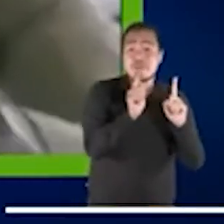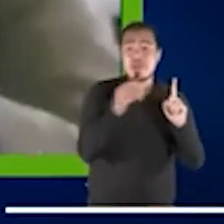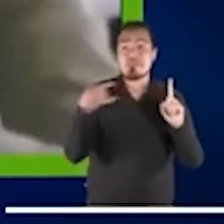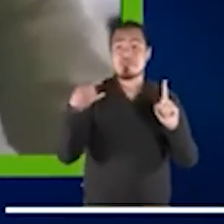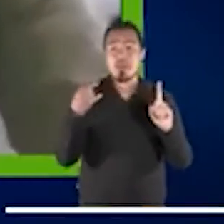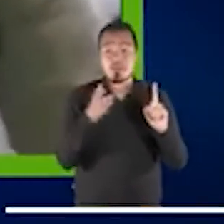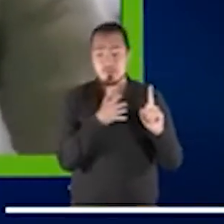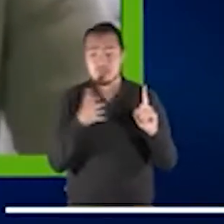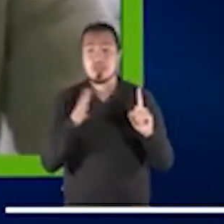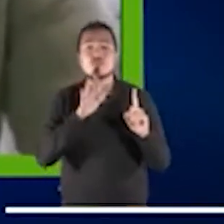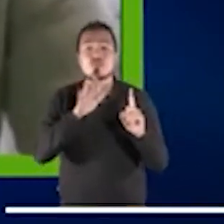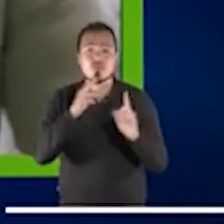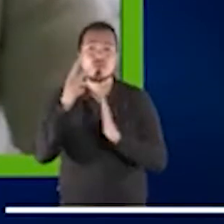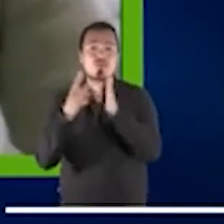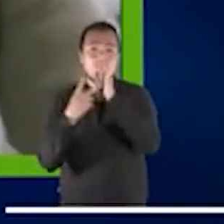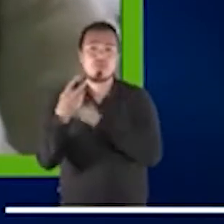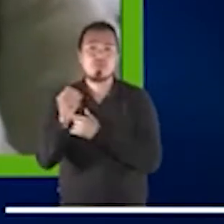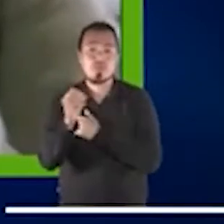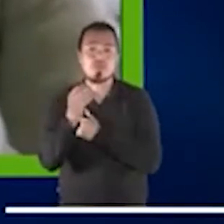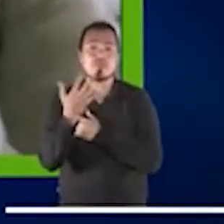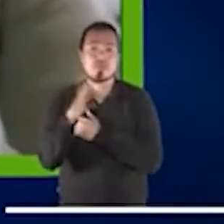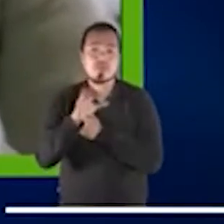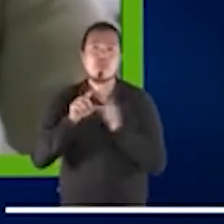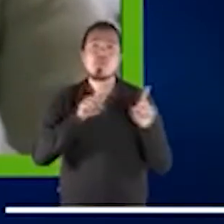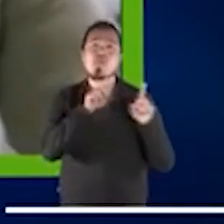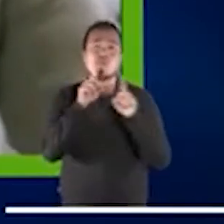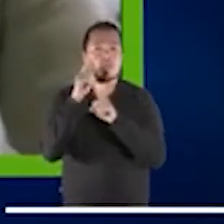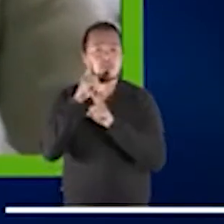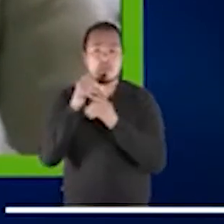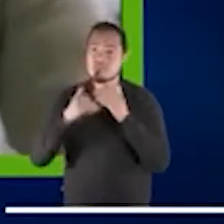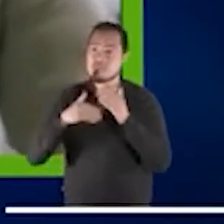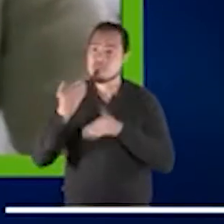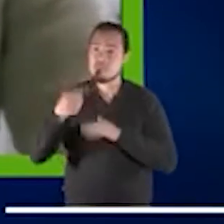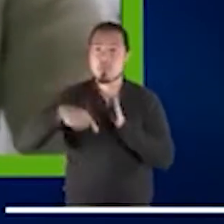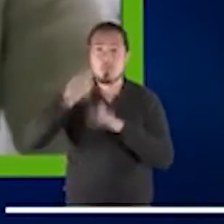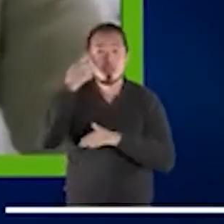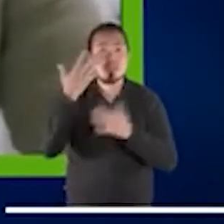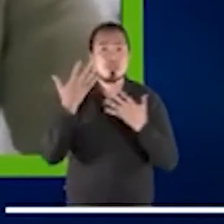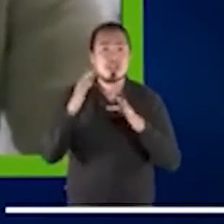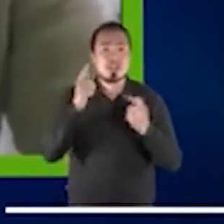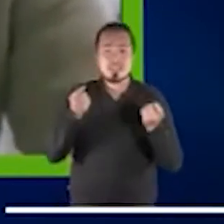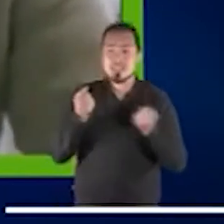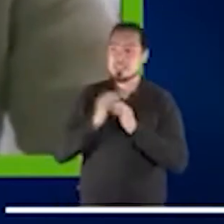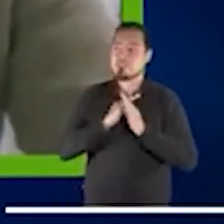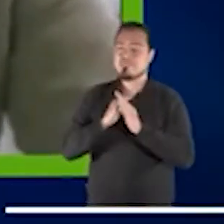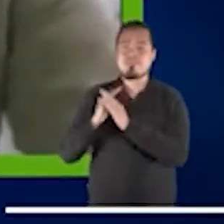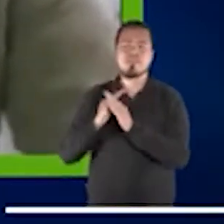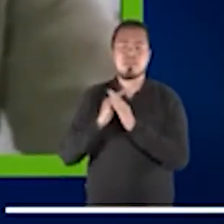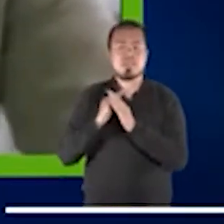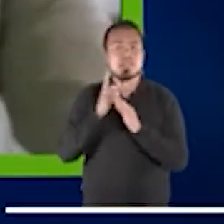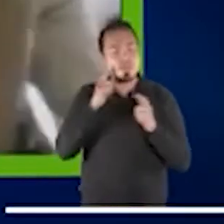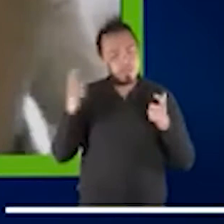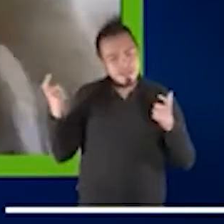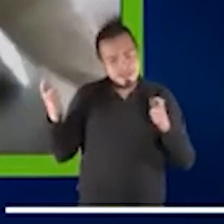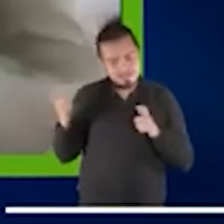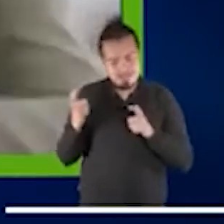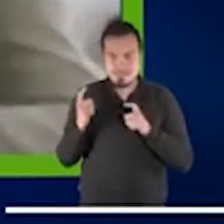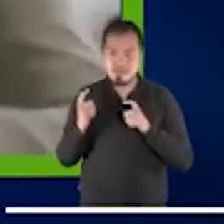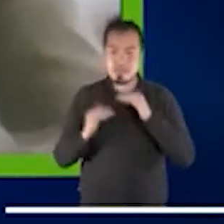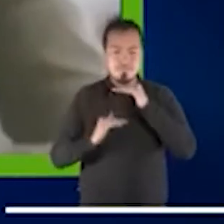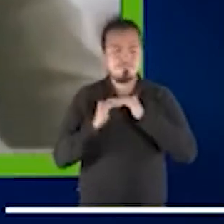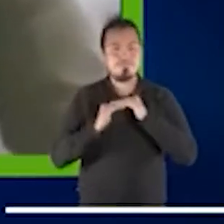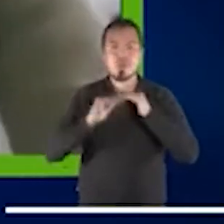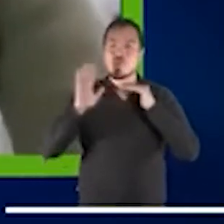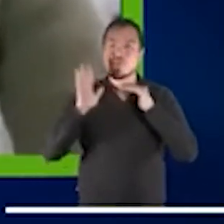y en todos los países, existía una buena voluntad de proceder a limitar esos contagios, pero es el momento de evaluar.